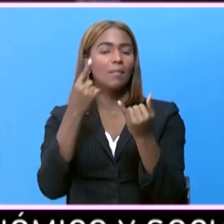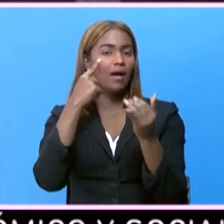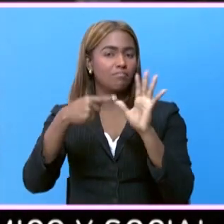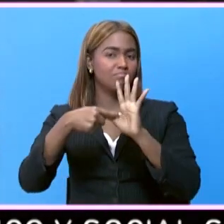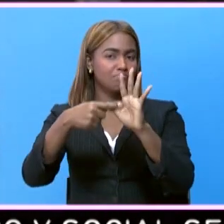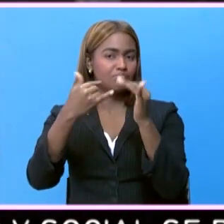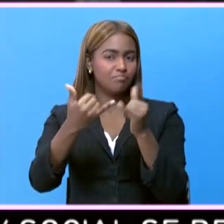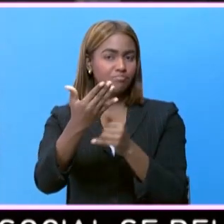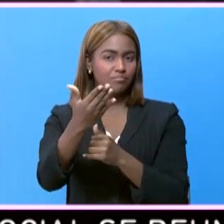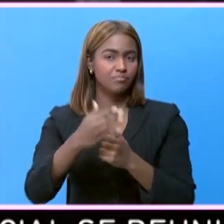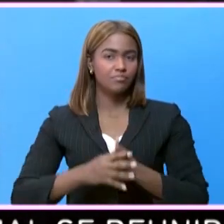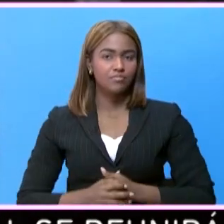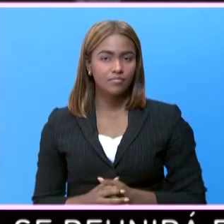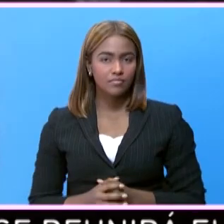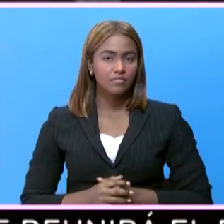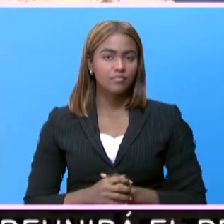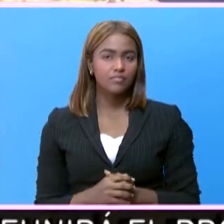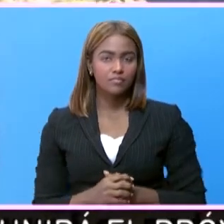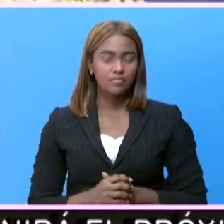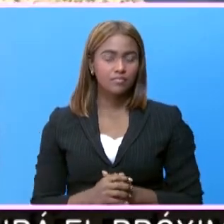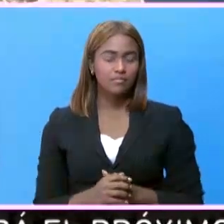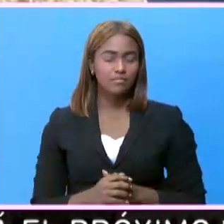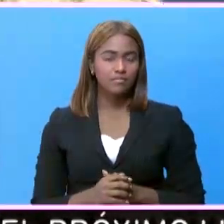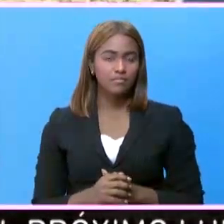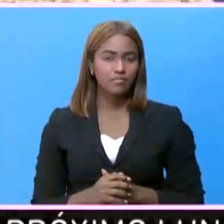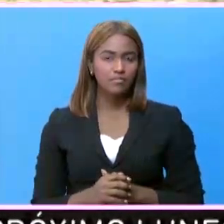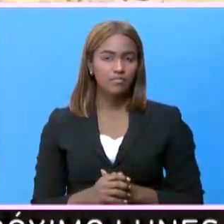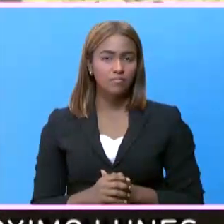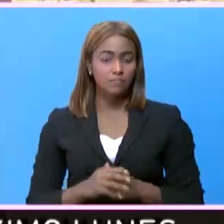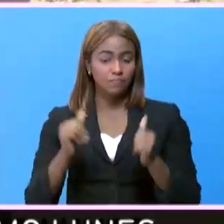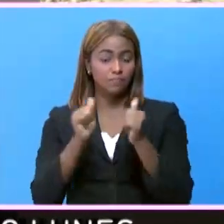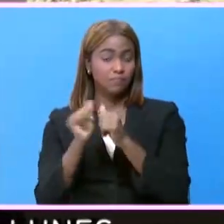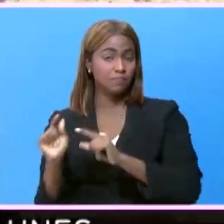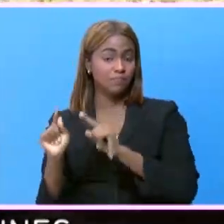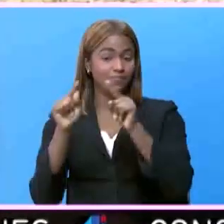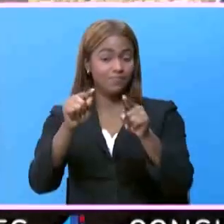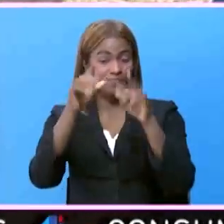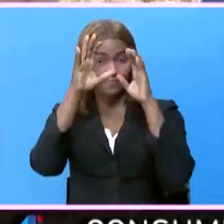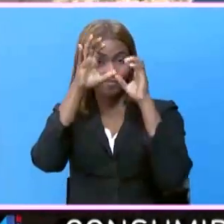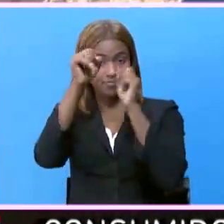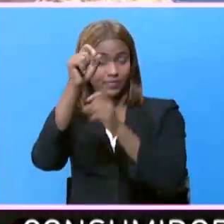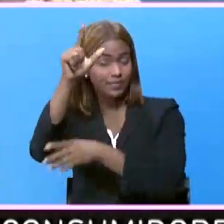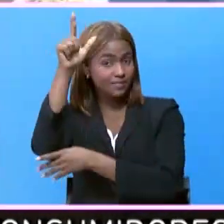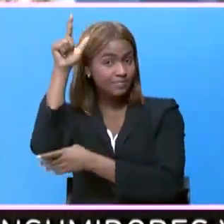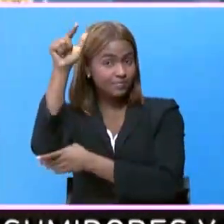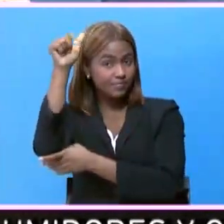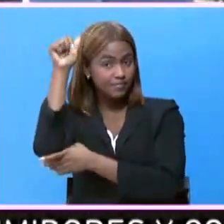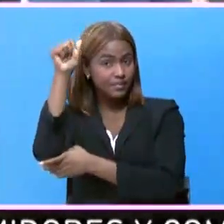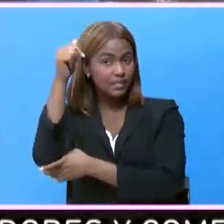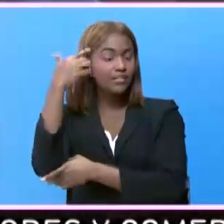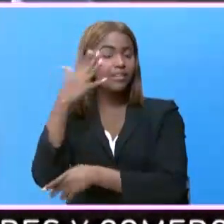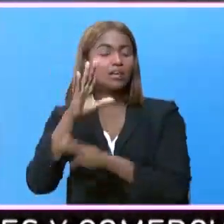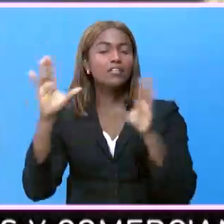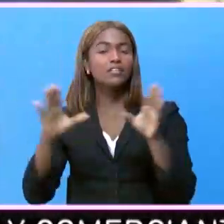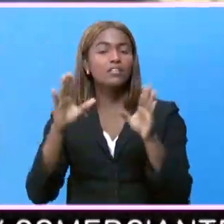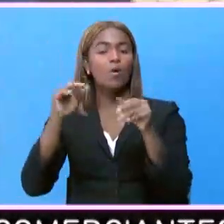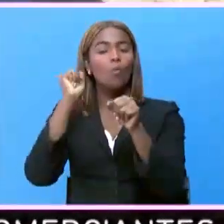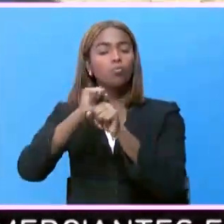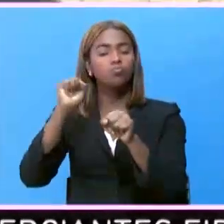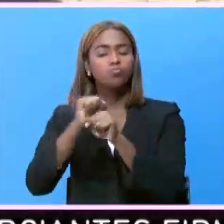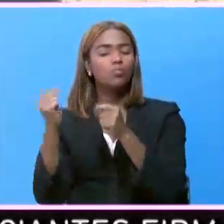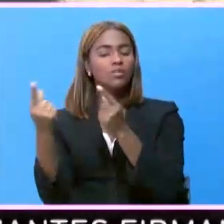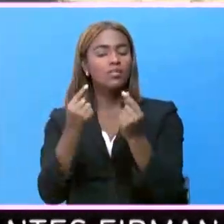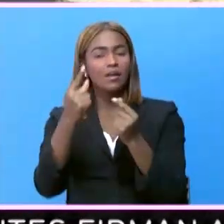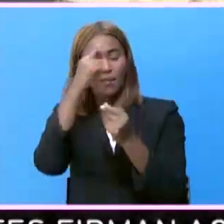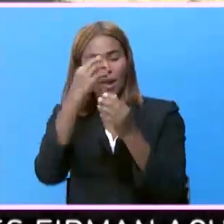presentaremos a continuación. Con la presencia del presidente Luis Abinader, fue desarrollada una jornada de